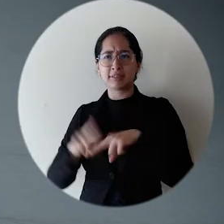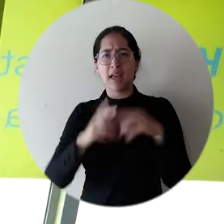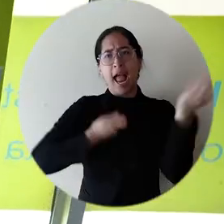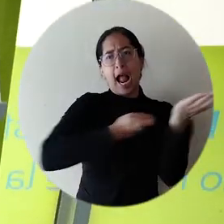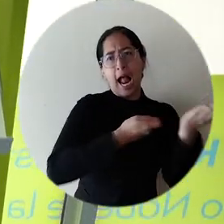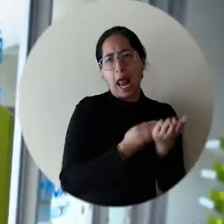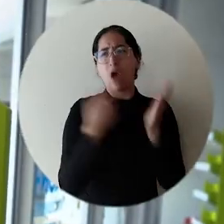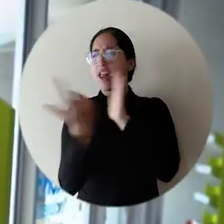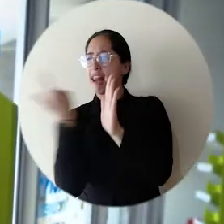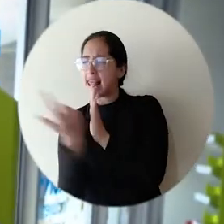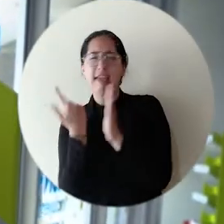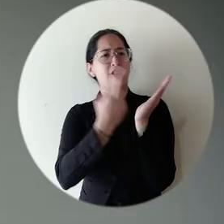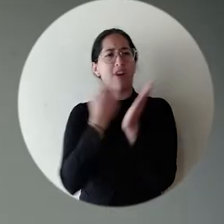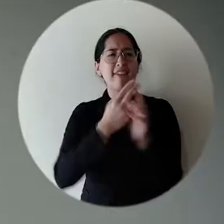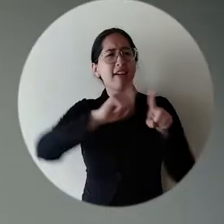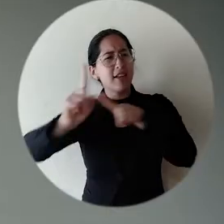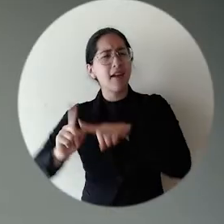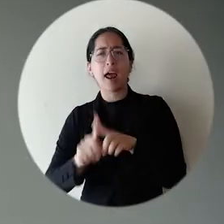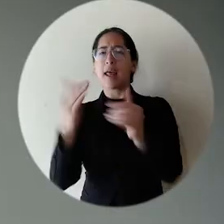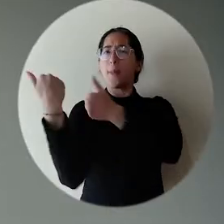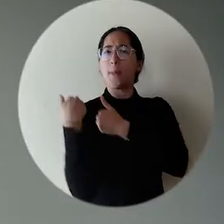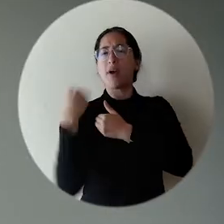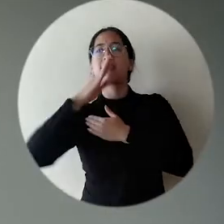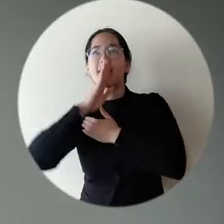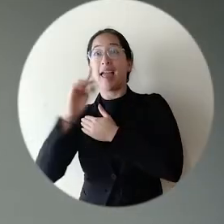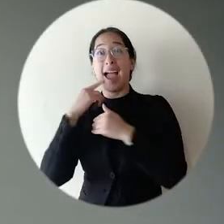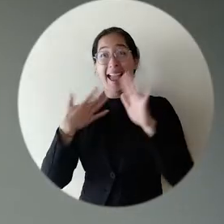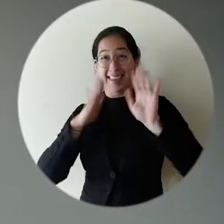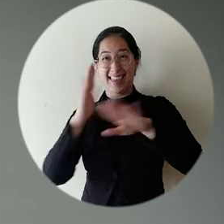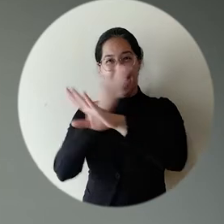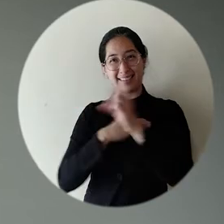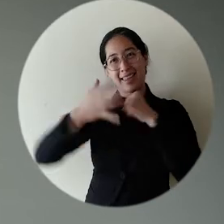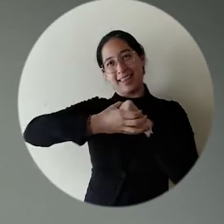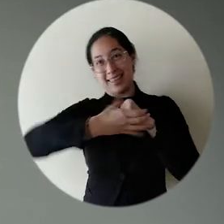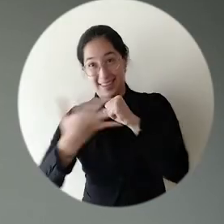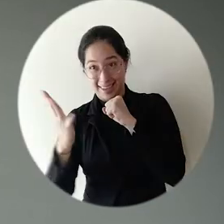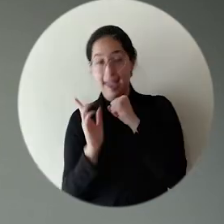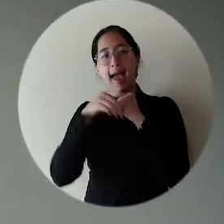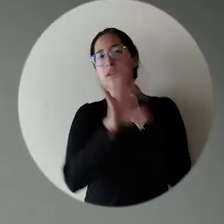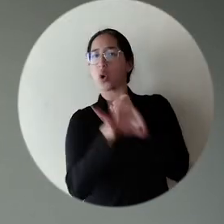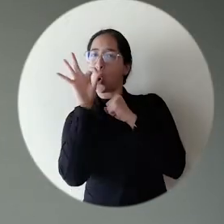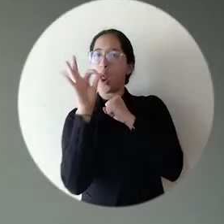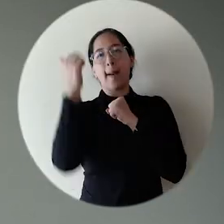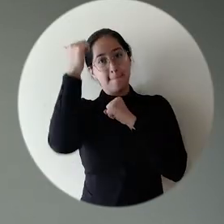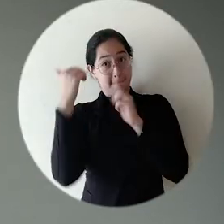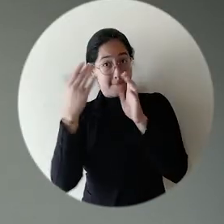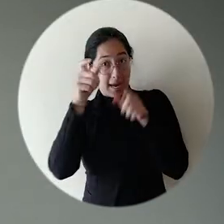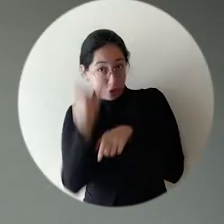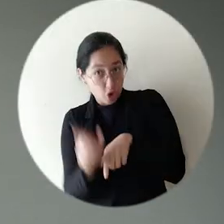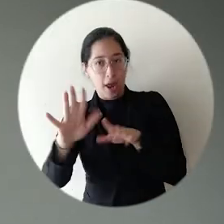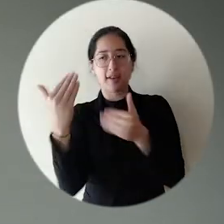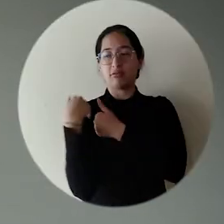de toque, libros y revistas. Esta sala va a estar a cargo de una persona designada por el área de bienestar universitario que va a ser el